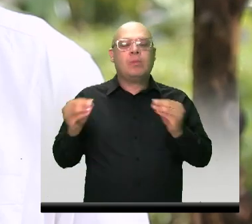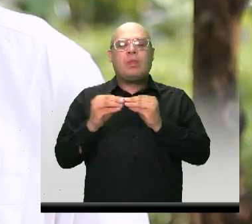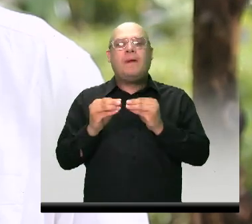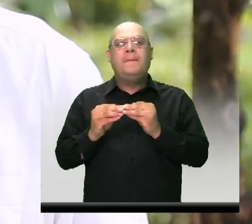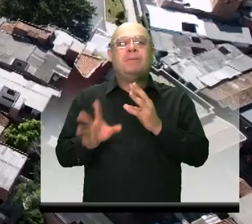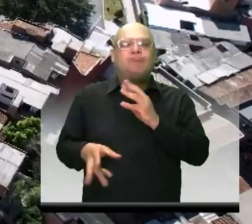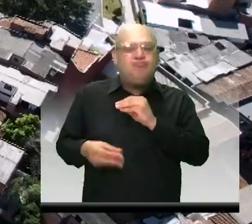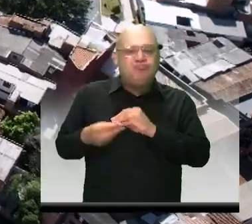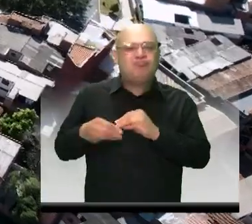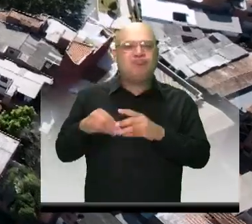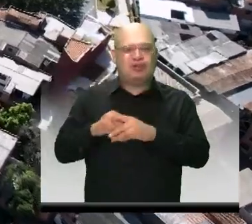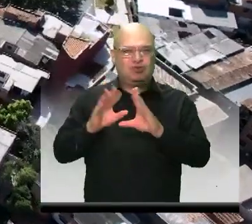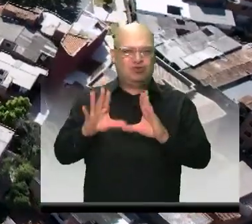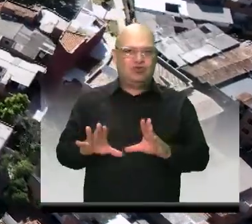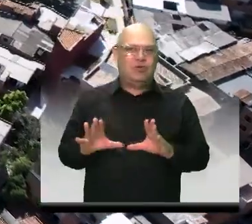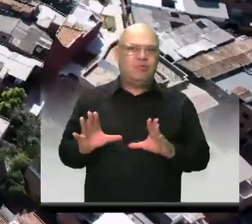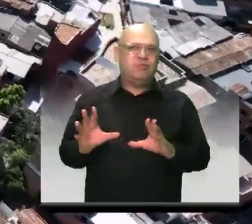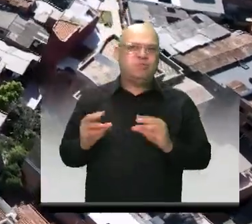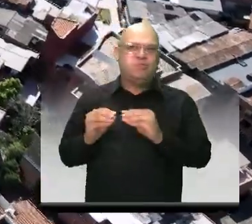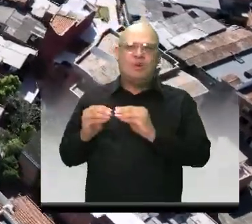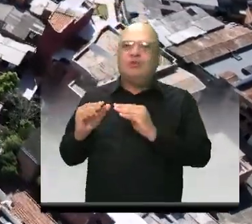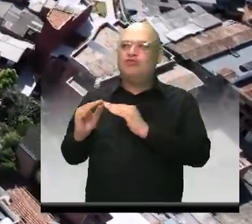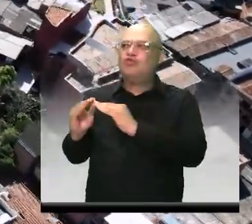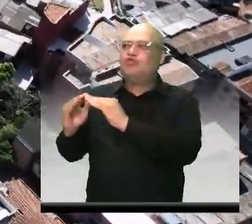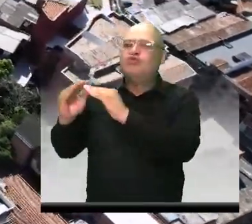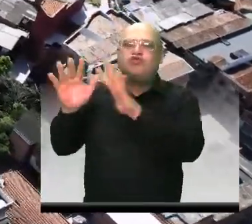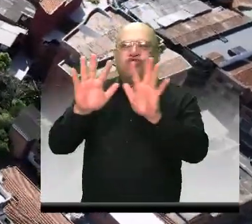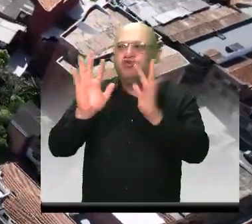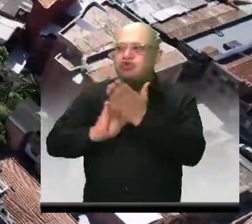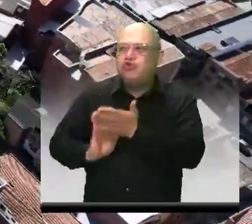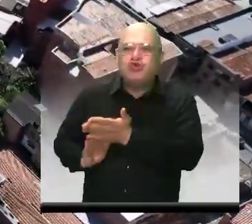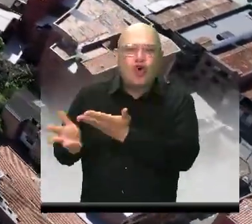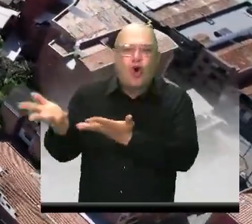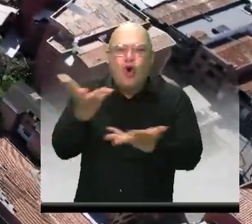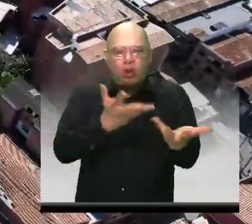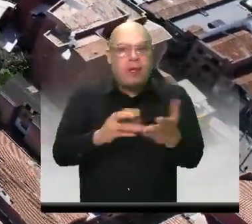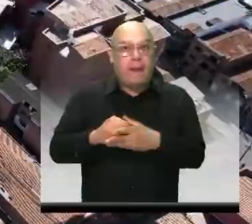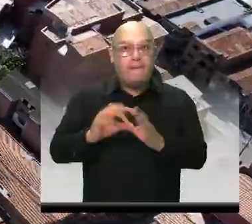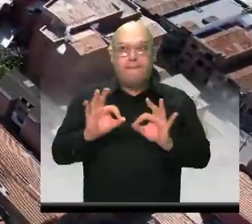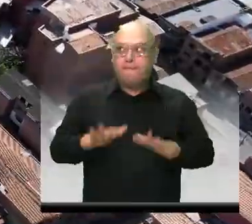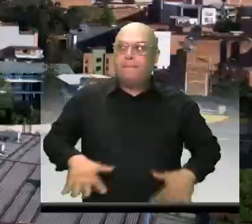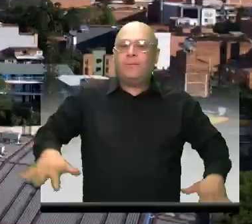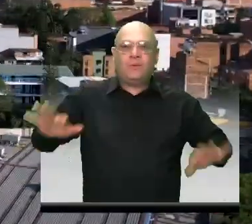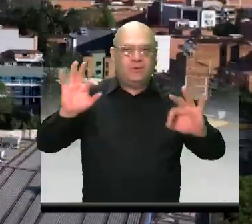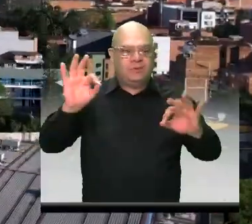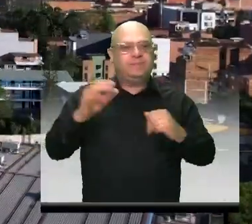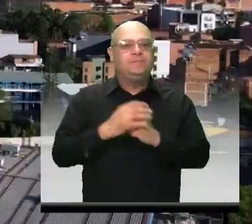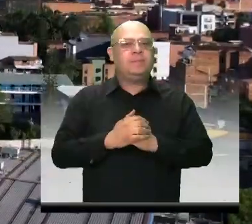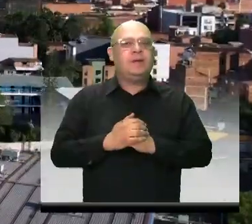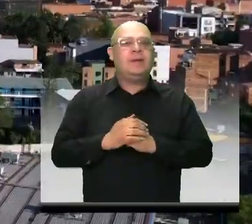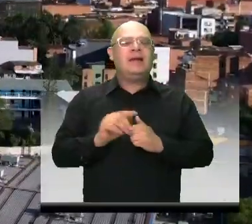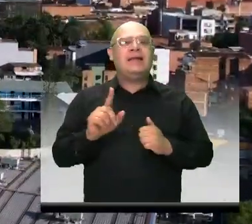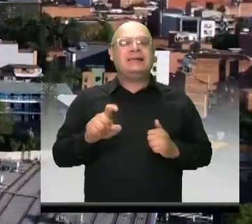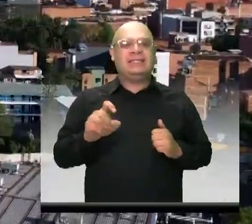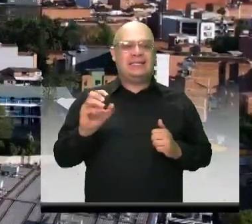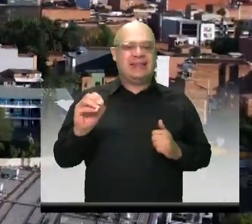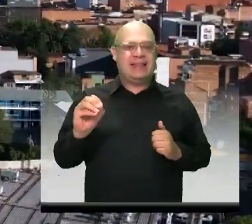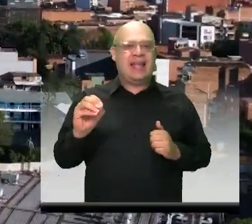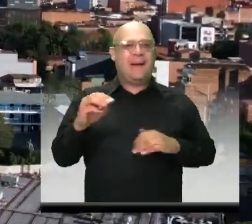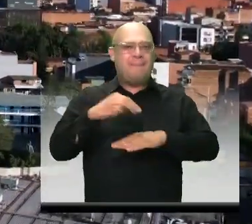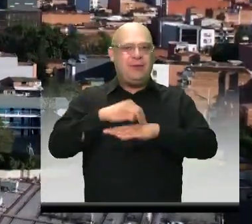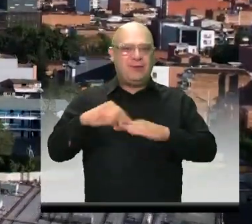y adicionales que mejorarán el urbanismo del sector. Es una obra que tiene una construcción de 60 metros lineales de vía.